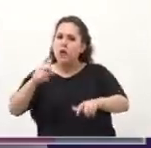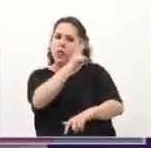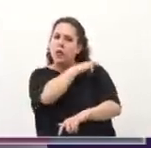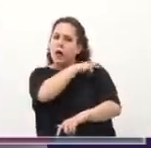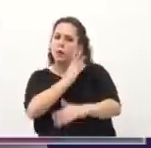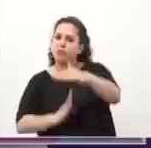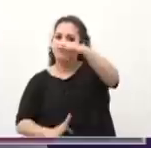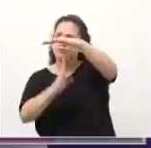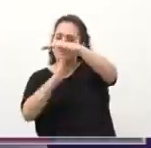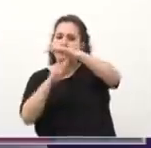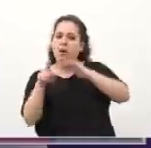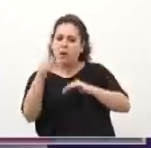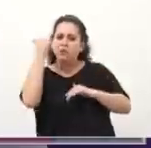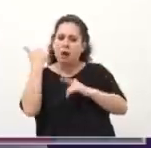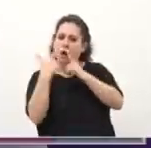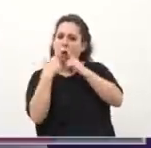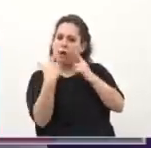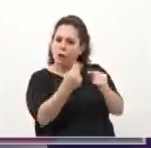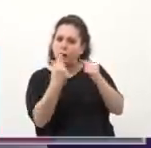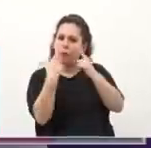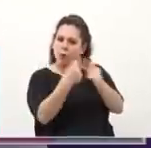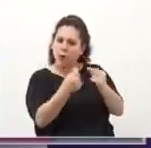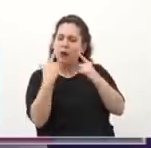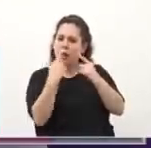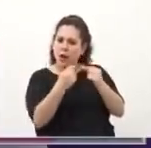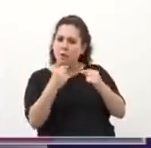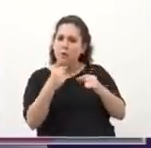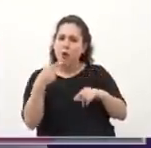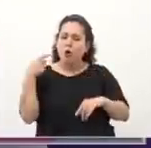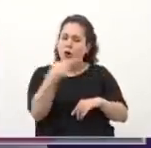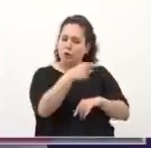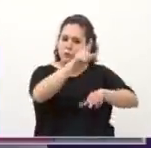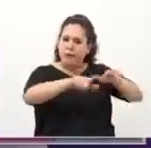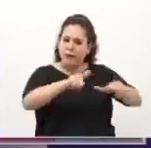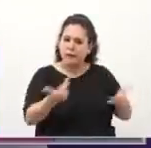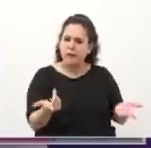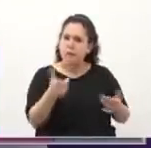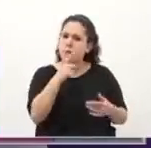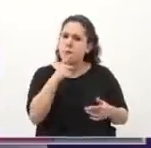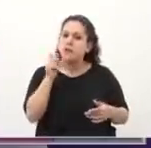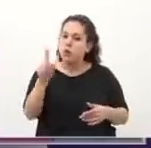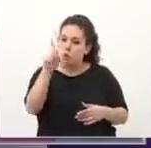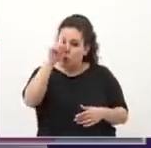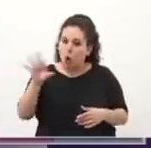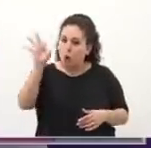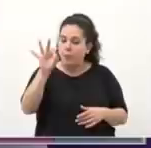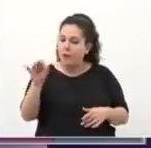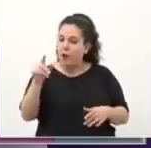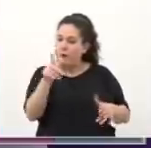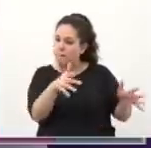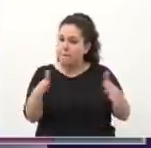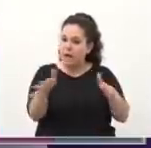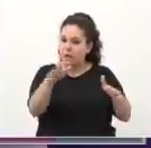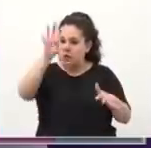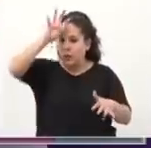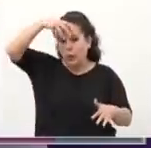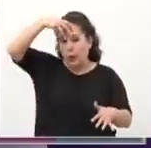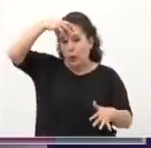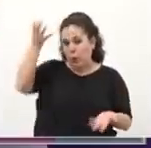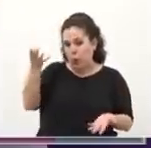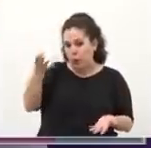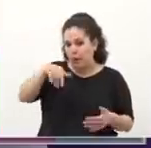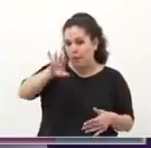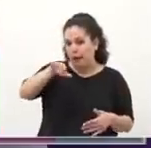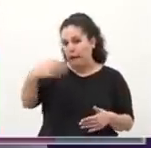que es un reclamo corporativo, que es completamente reaccionario. A mí me parece que tu posición es más cercana a Patricia Burrich que a los derechos humanos. Entonces me